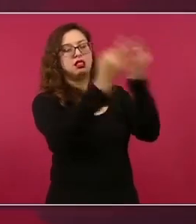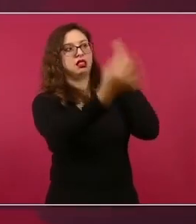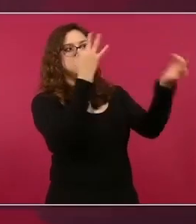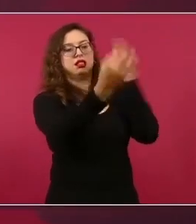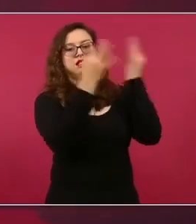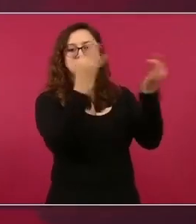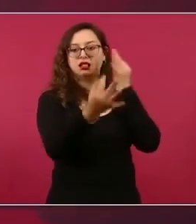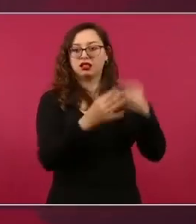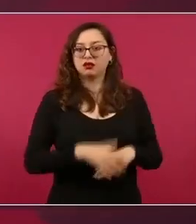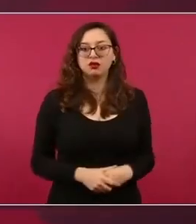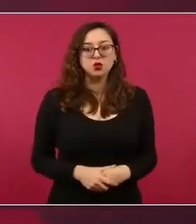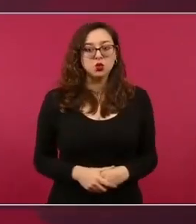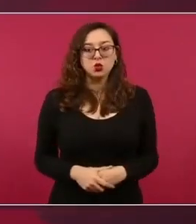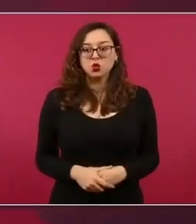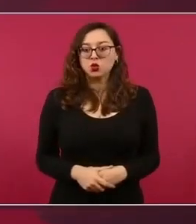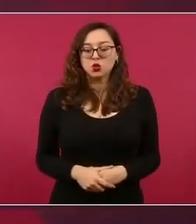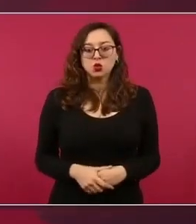haga un ejercicio